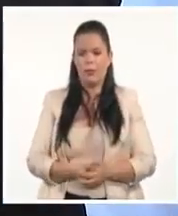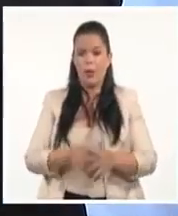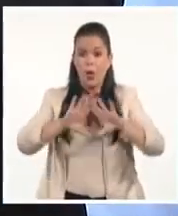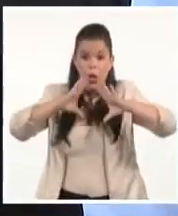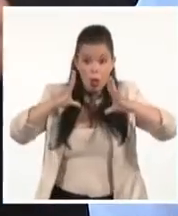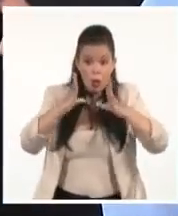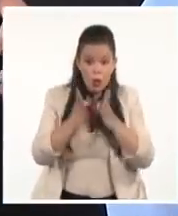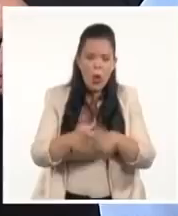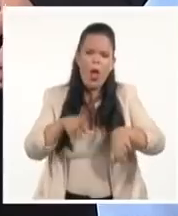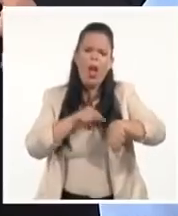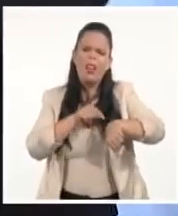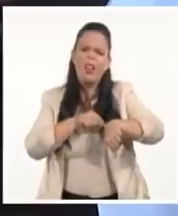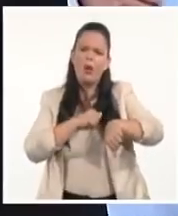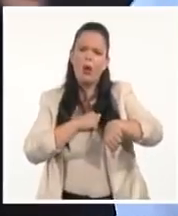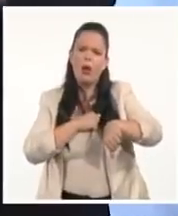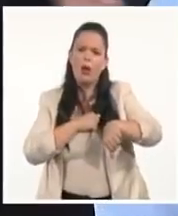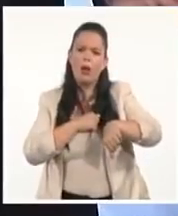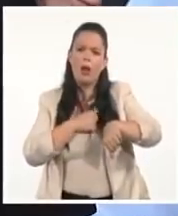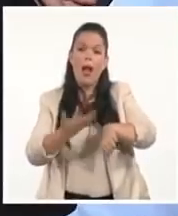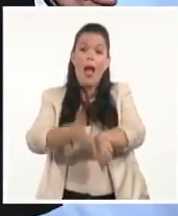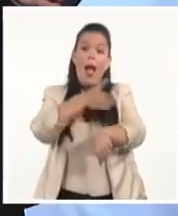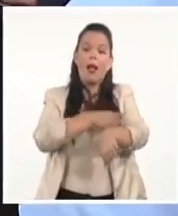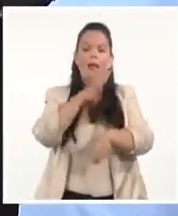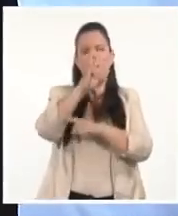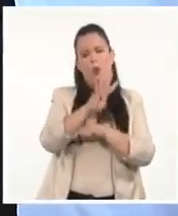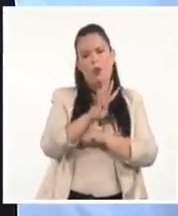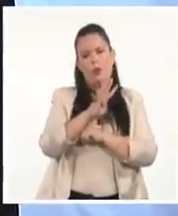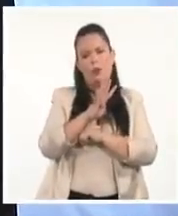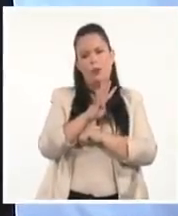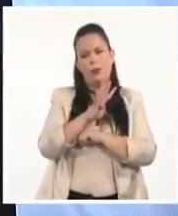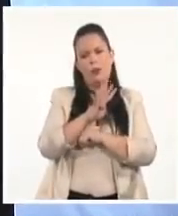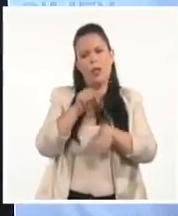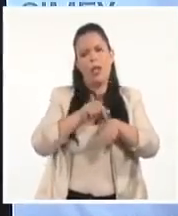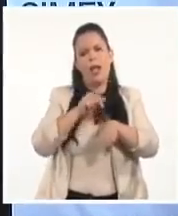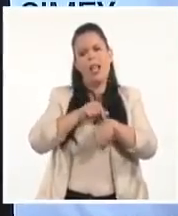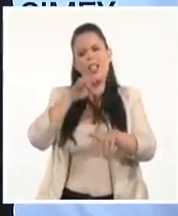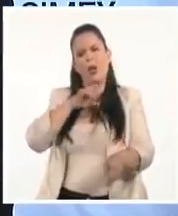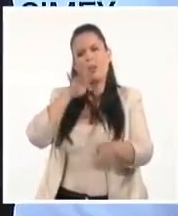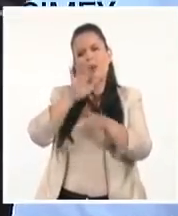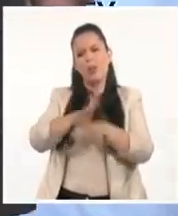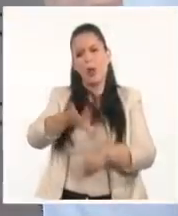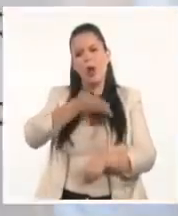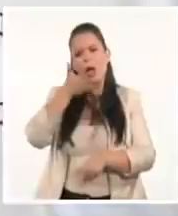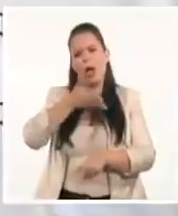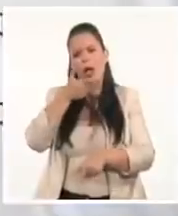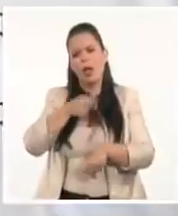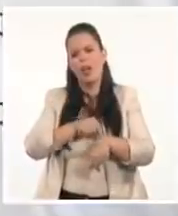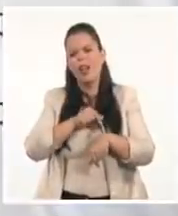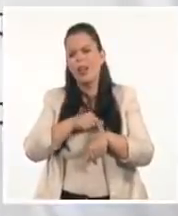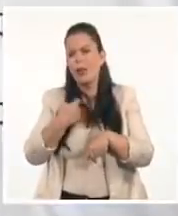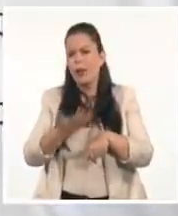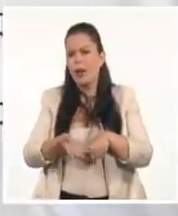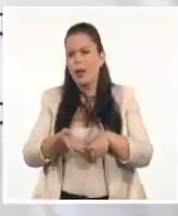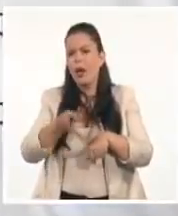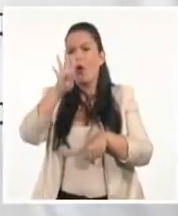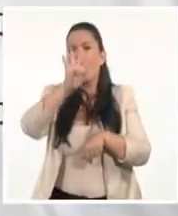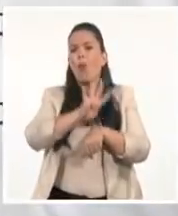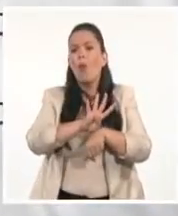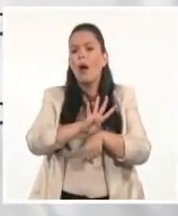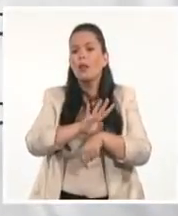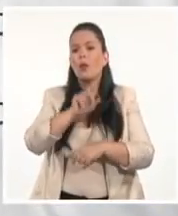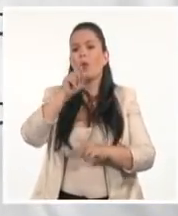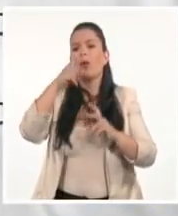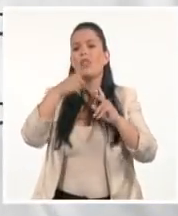intervención del presidente. Pero comenzó a hablar. ¿Qué ocurrió durante la intervención? Y el fragmento de convocatoria, reitero, 4, 22 minutos aproximadamente.